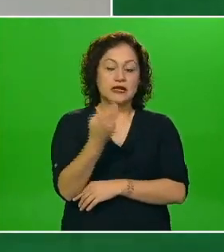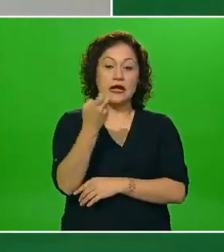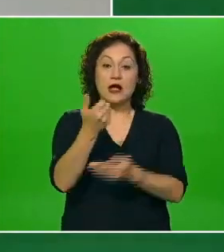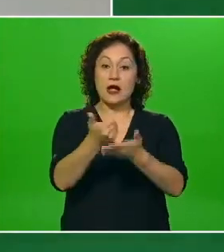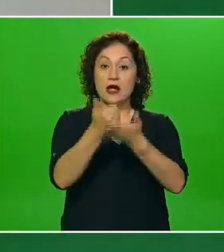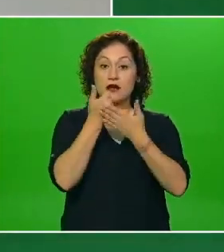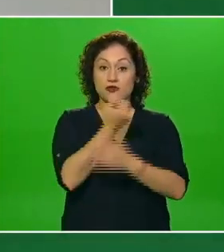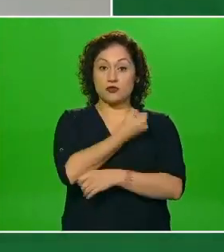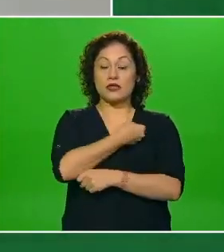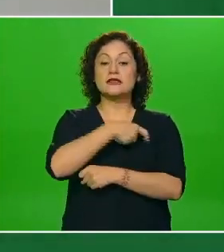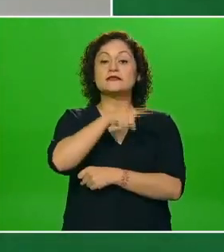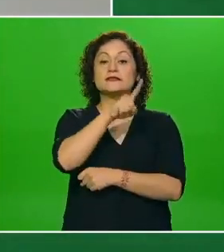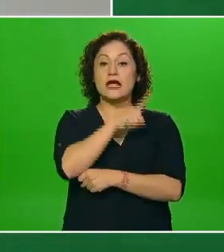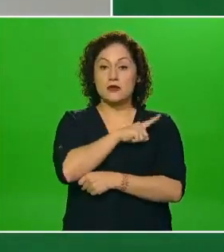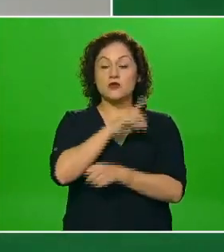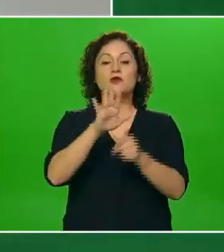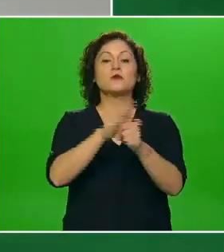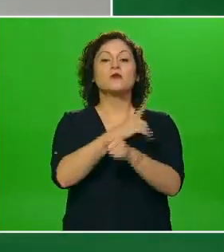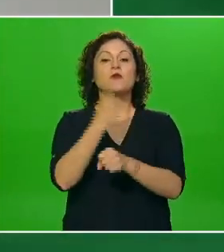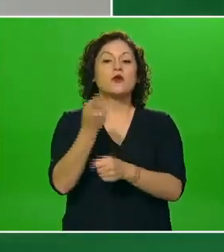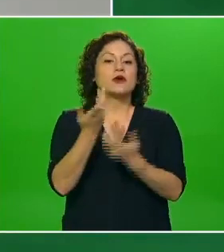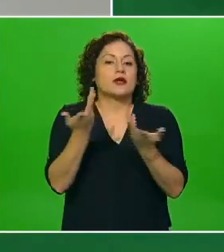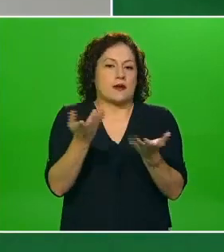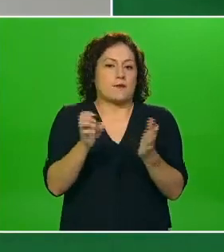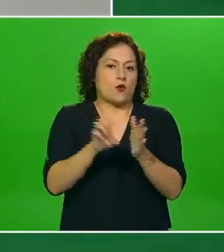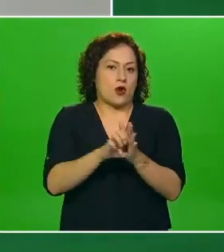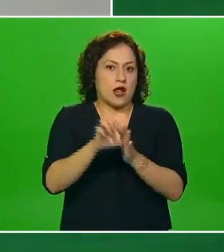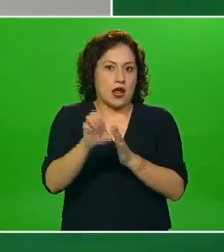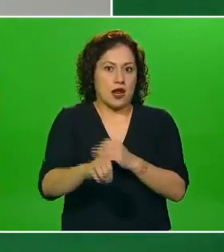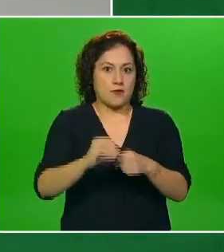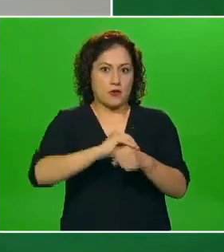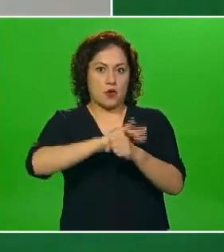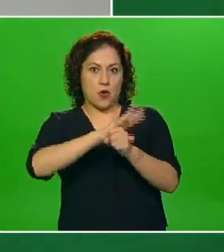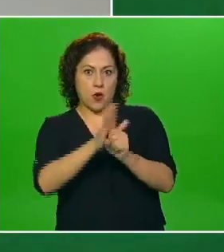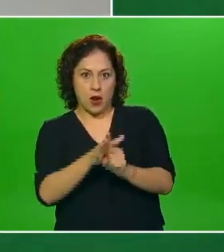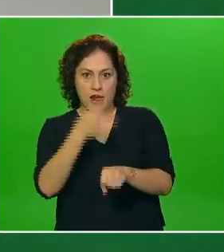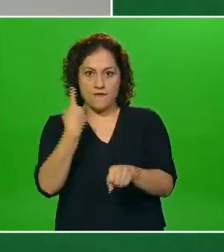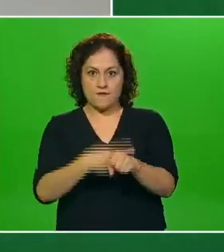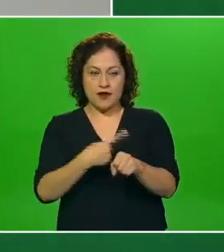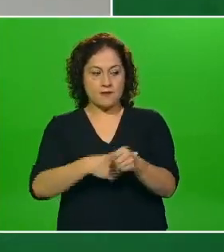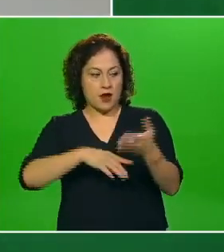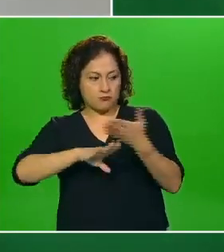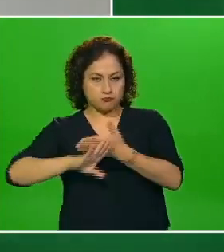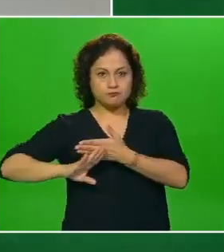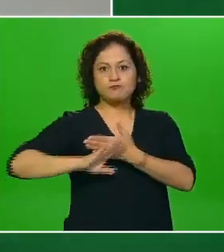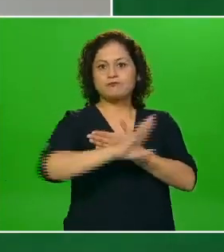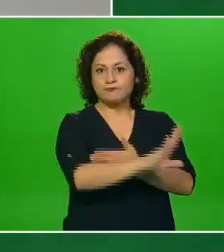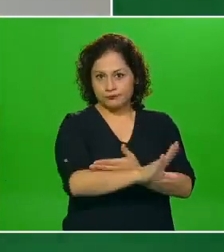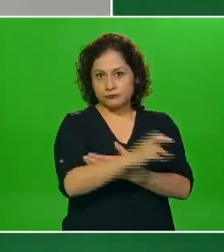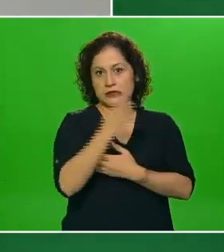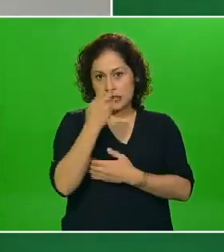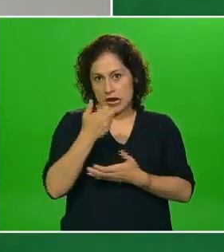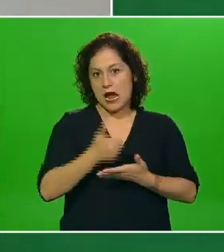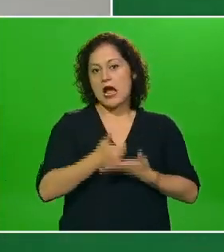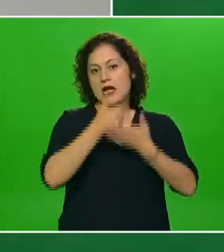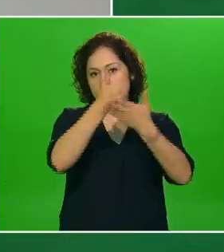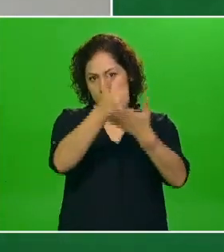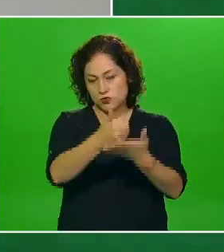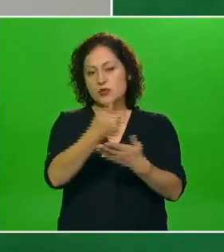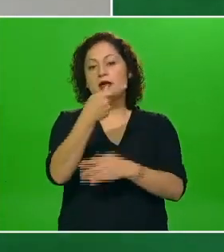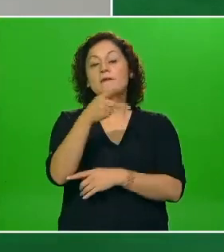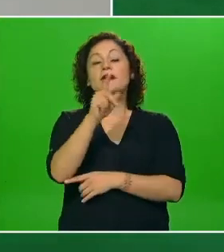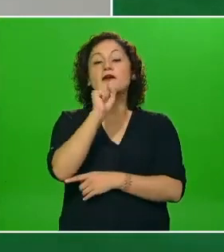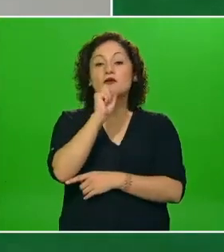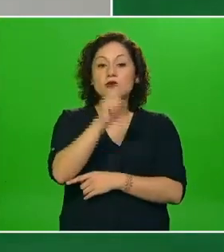enfermedades infecciosas como la que está originando este virus sino también porque previene otras enfermedades